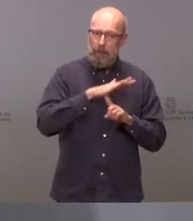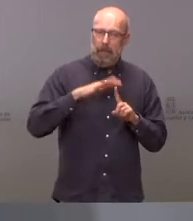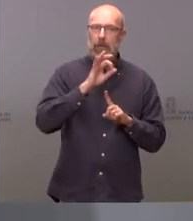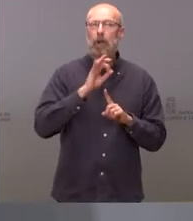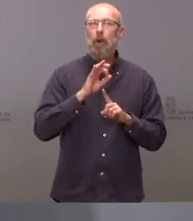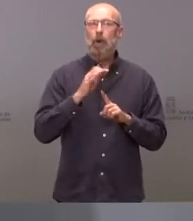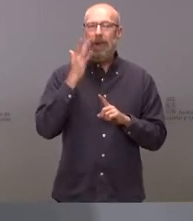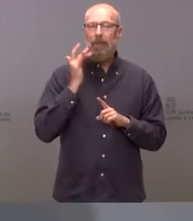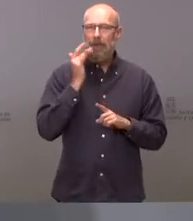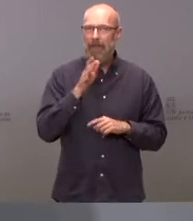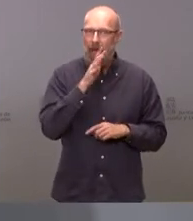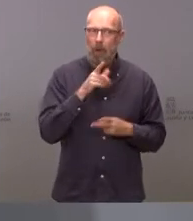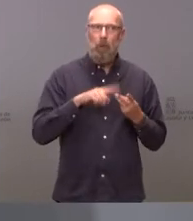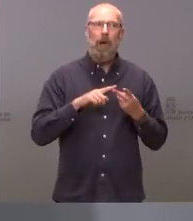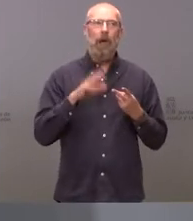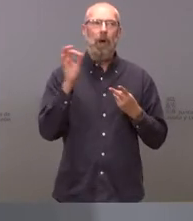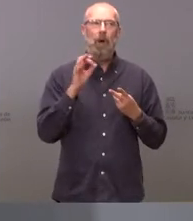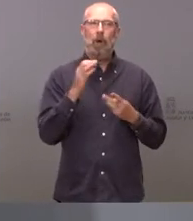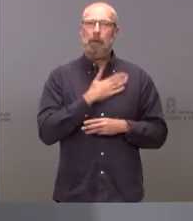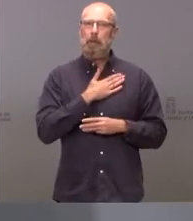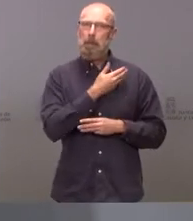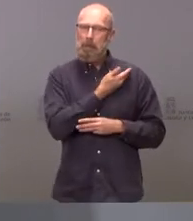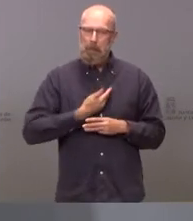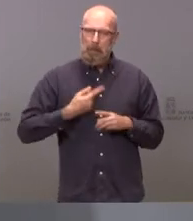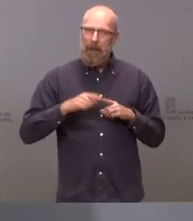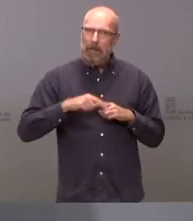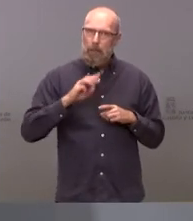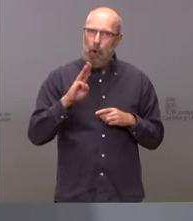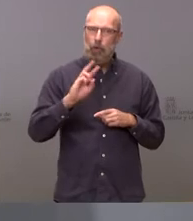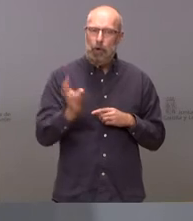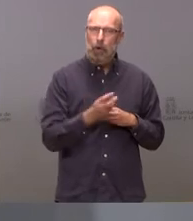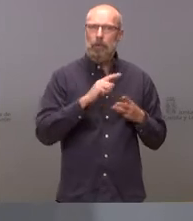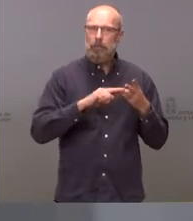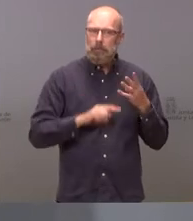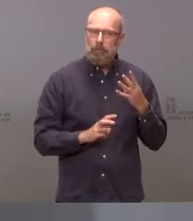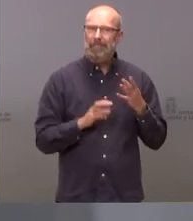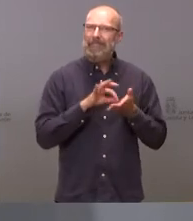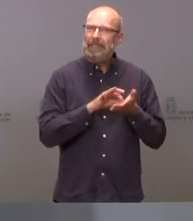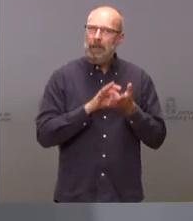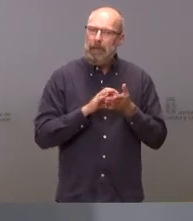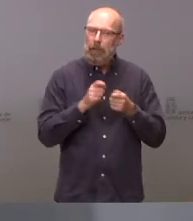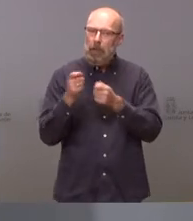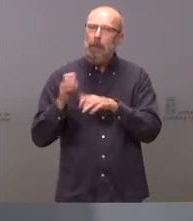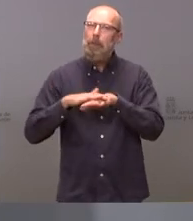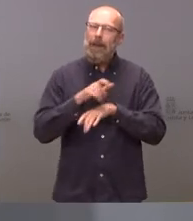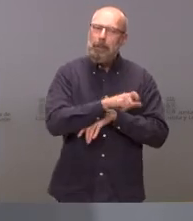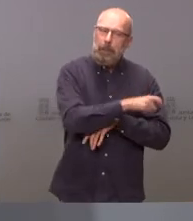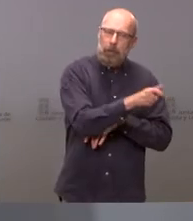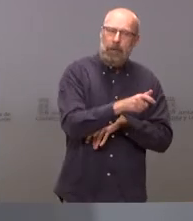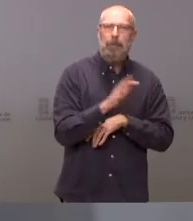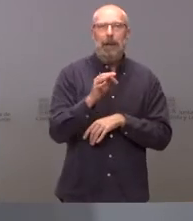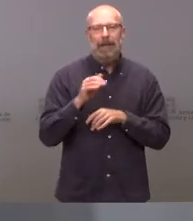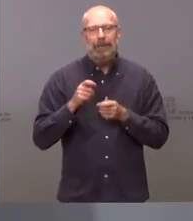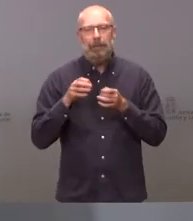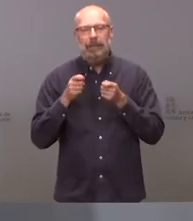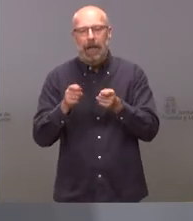con el patrimonio con una infinidad de servicios que se prestan no tanto a los ciudadanos como al territorio